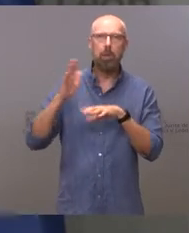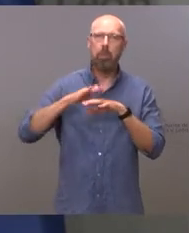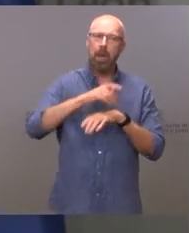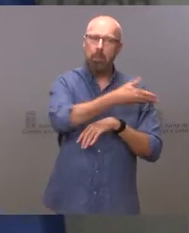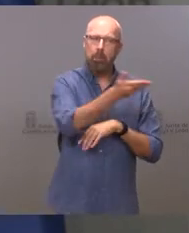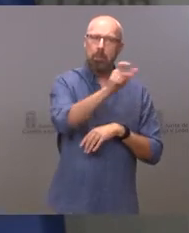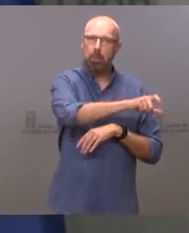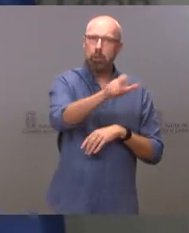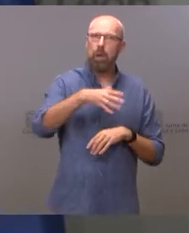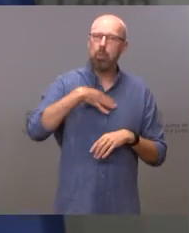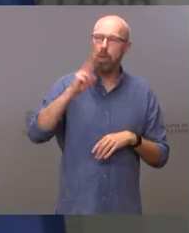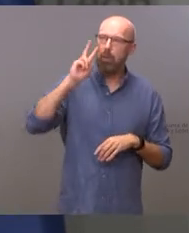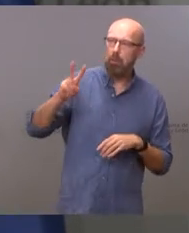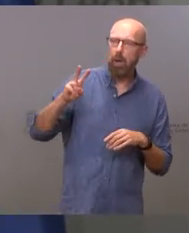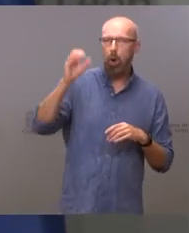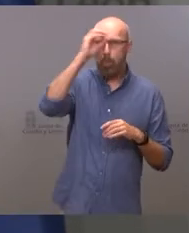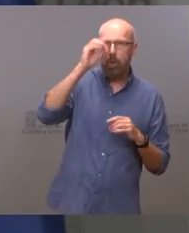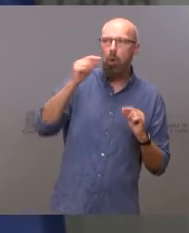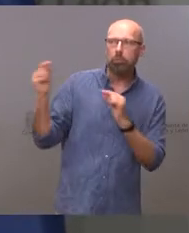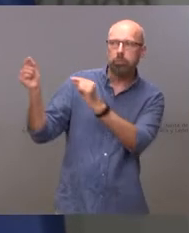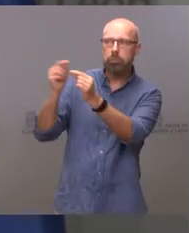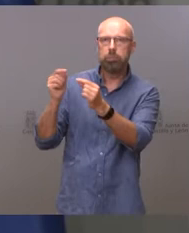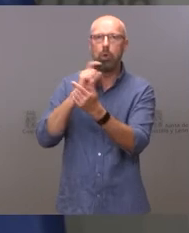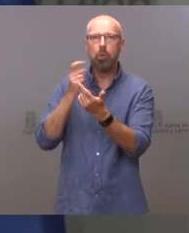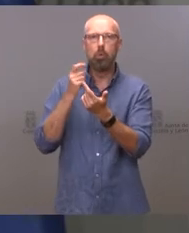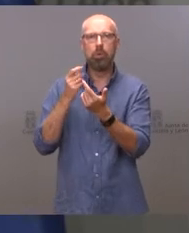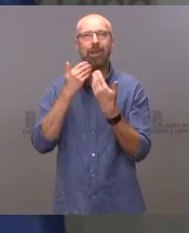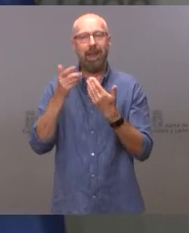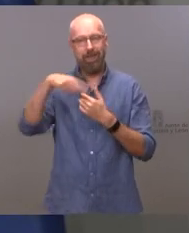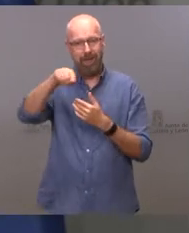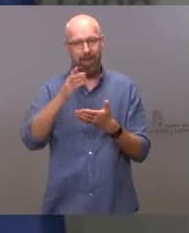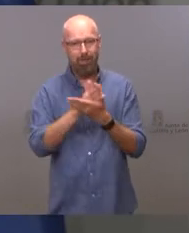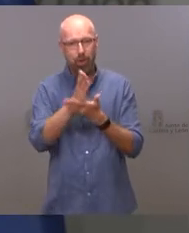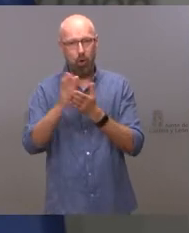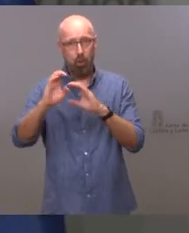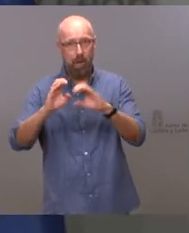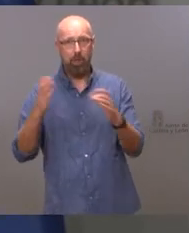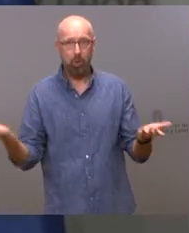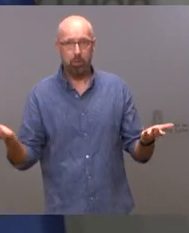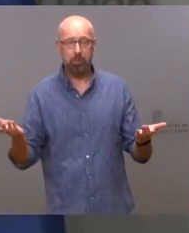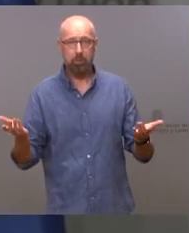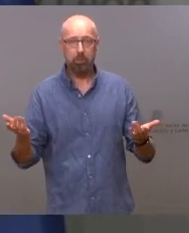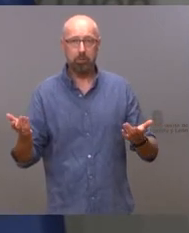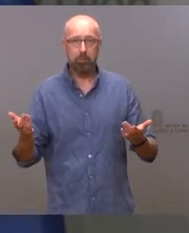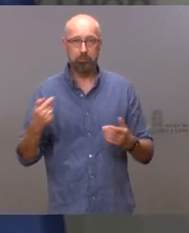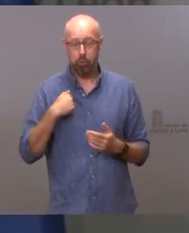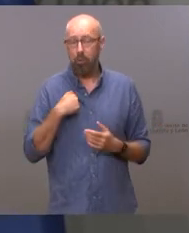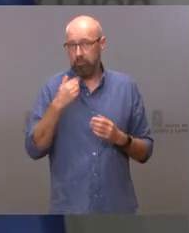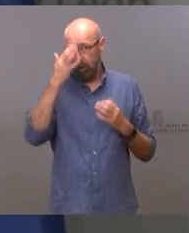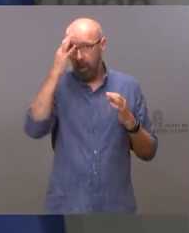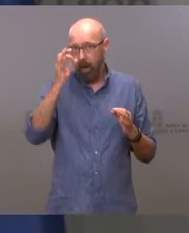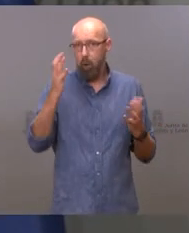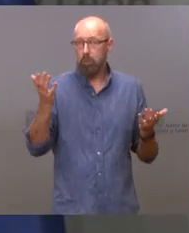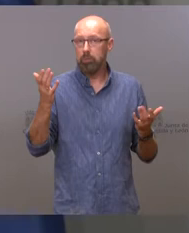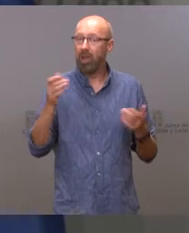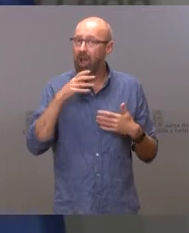asistir a través de ustedes, que son los medios de comunicación. Y yo creo que sería un